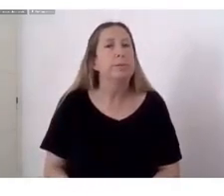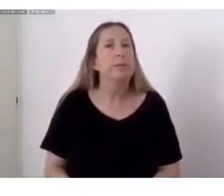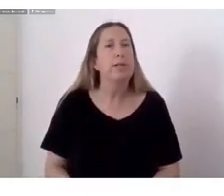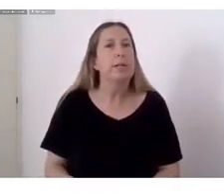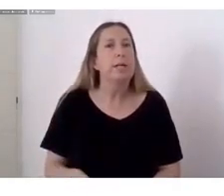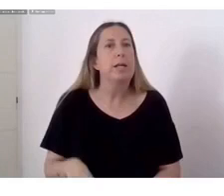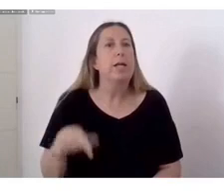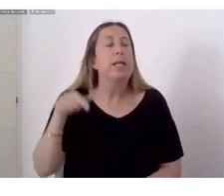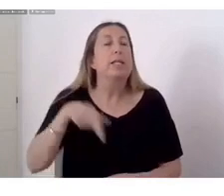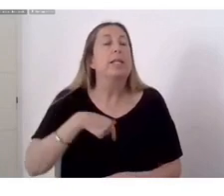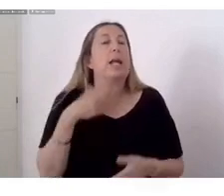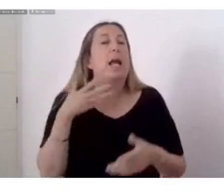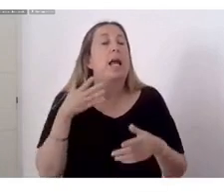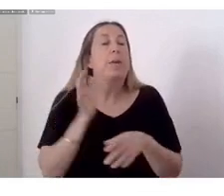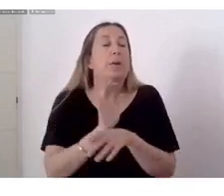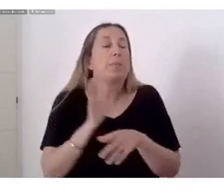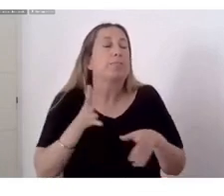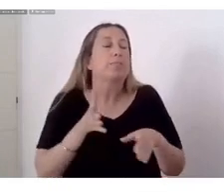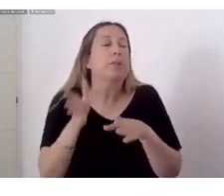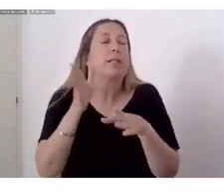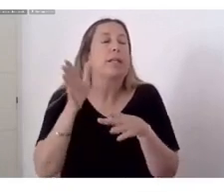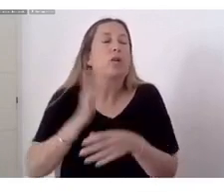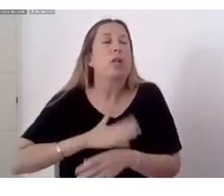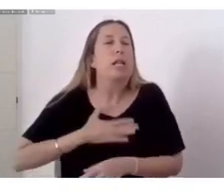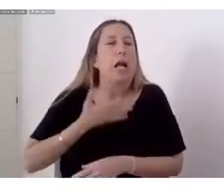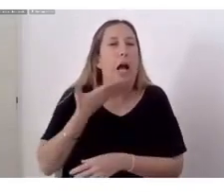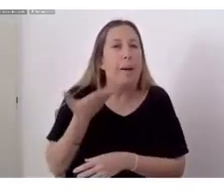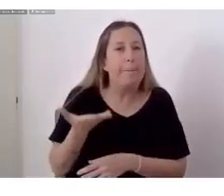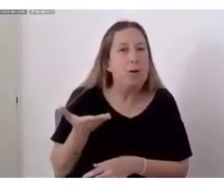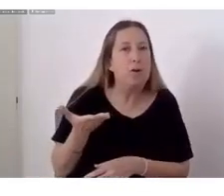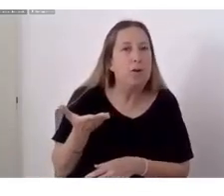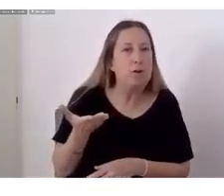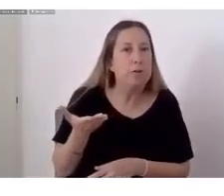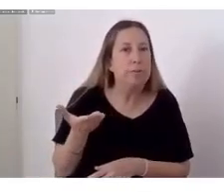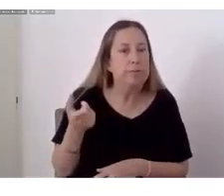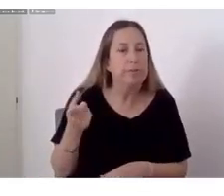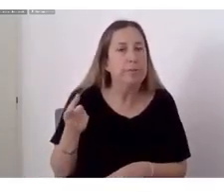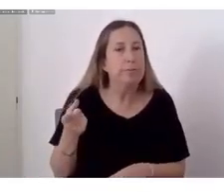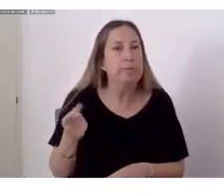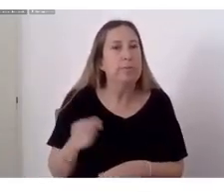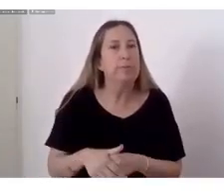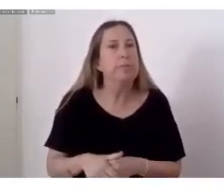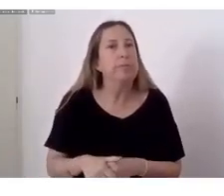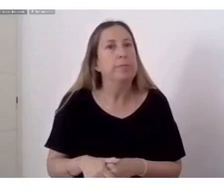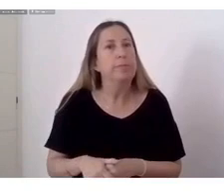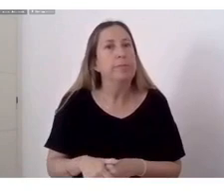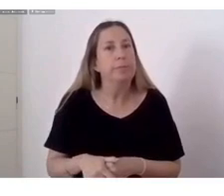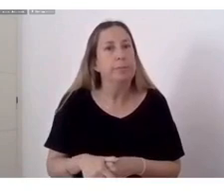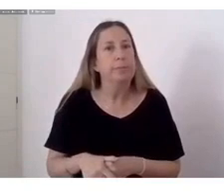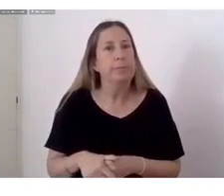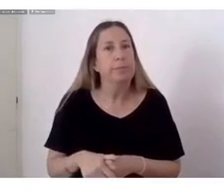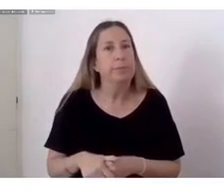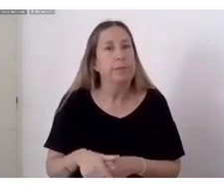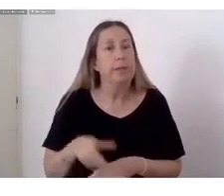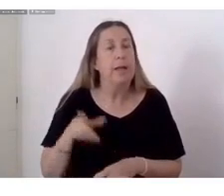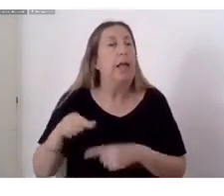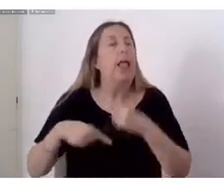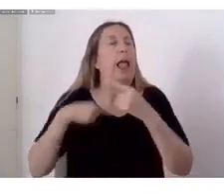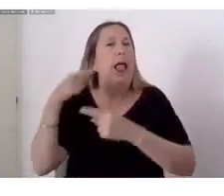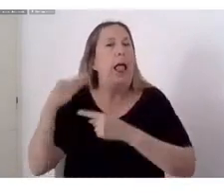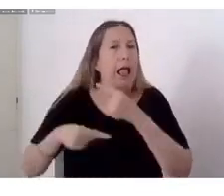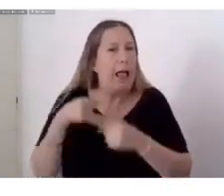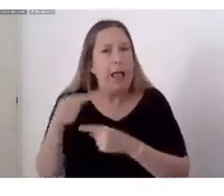Matan tu nombre Dios Lo que has besado El seguirte Es dar